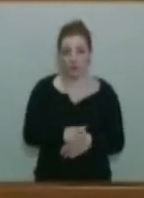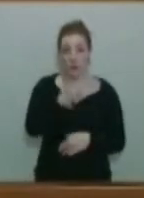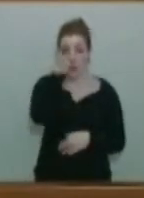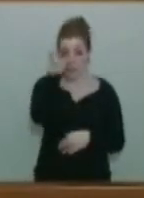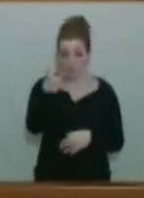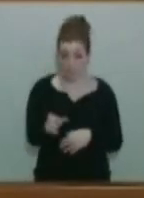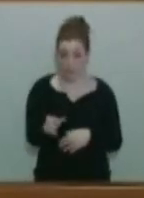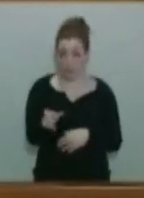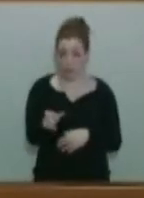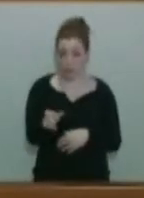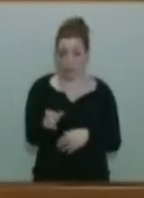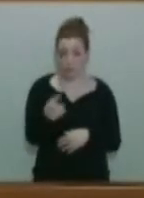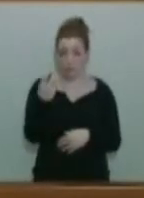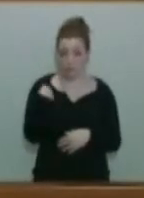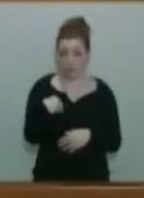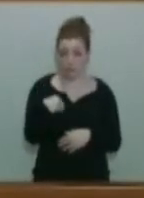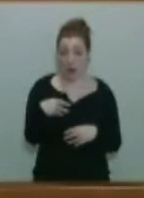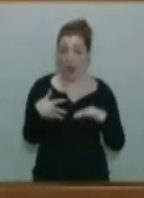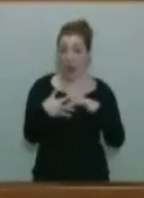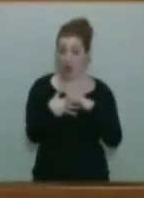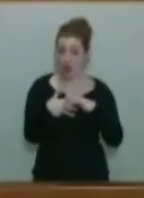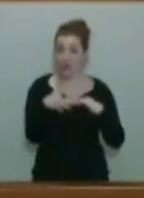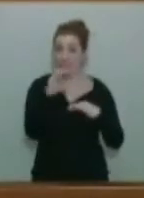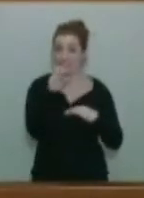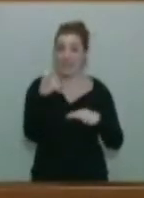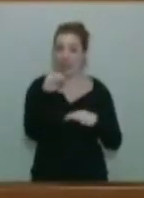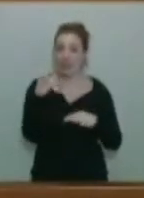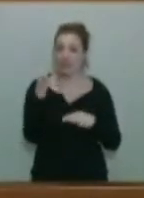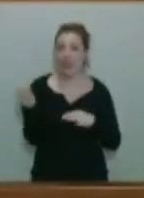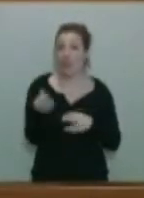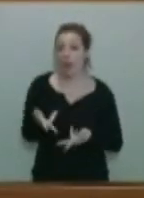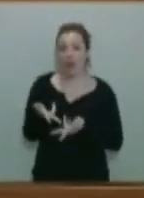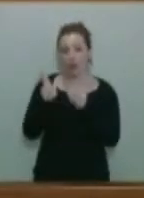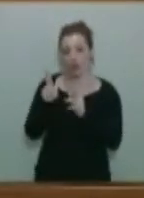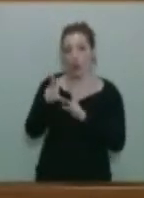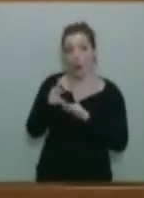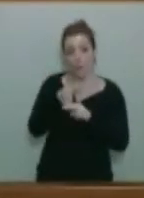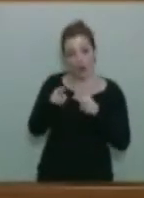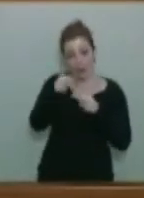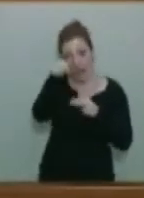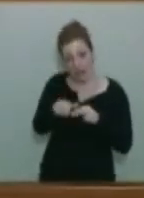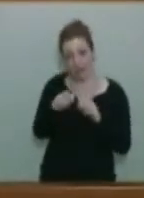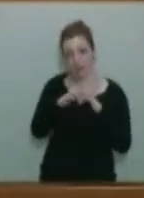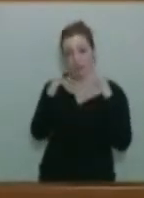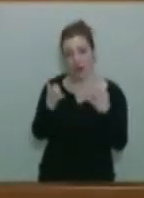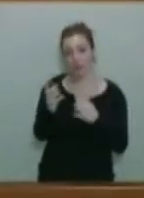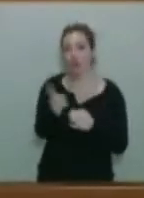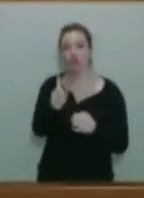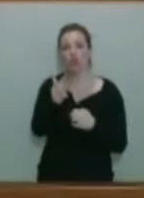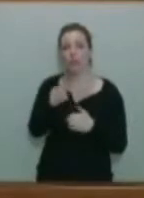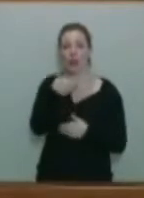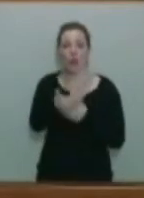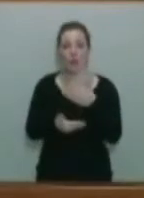adjudique las acciones de sedes cuente con una autorización política de este Parlamento. Es decir, no que se haga mediante un procedimiento